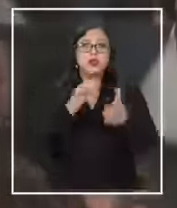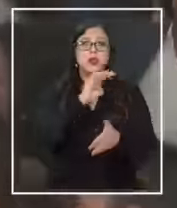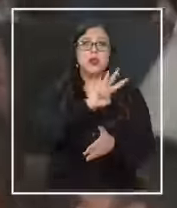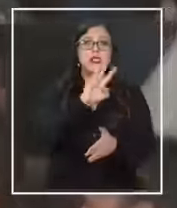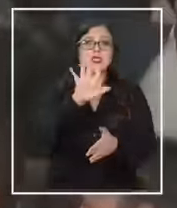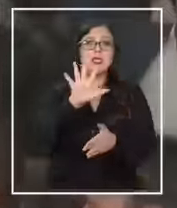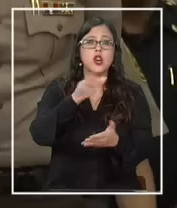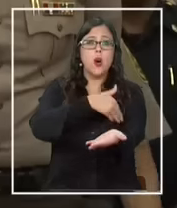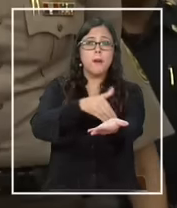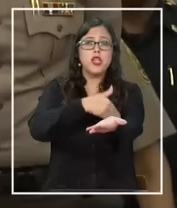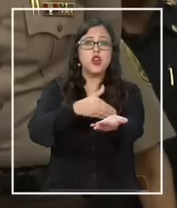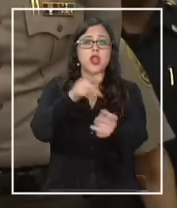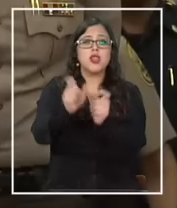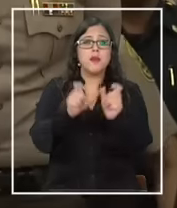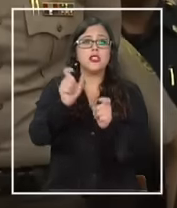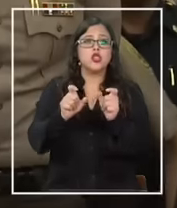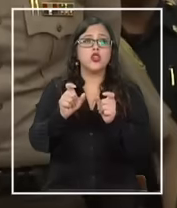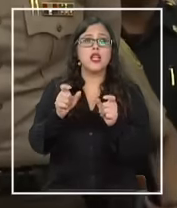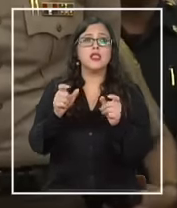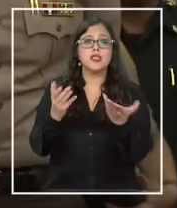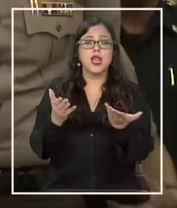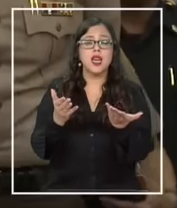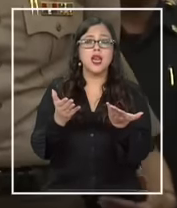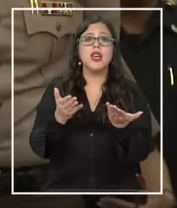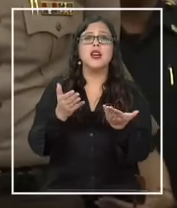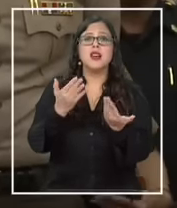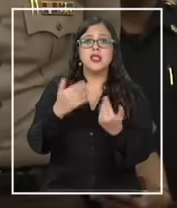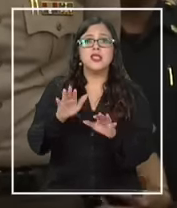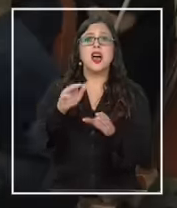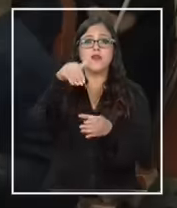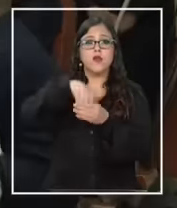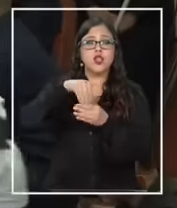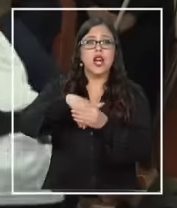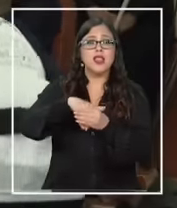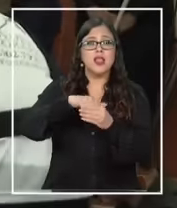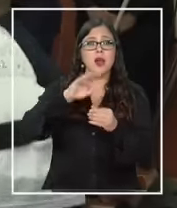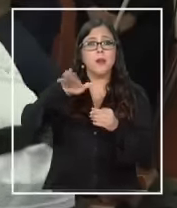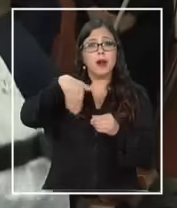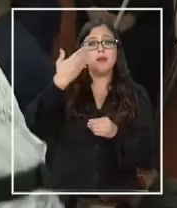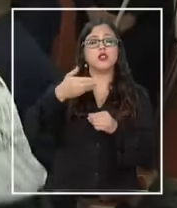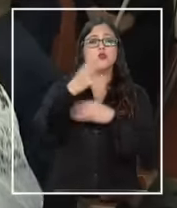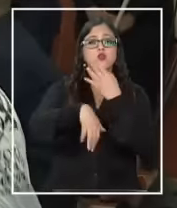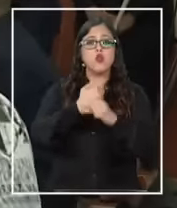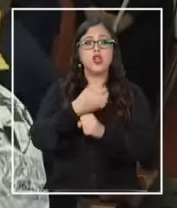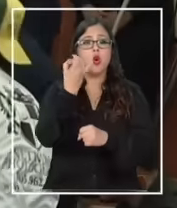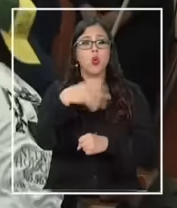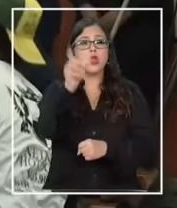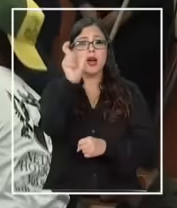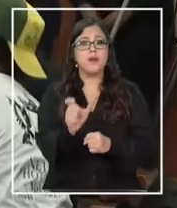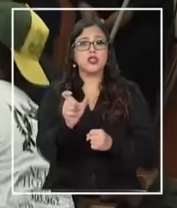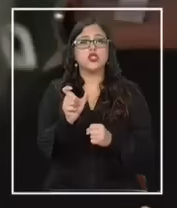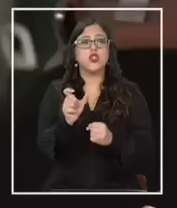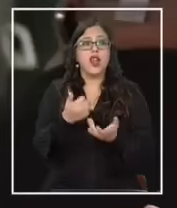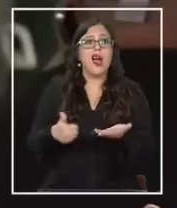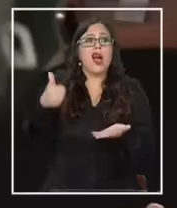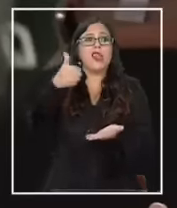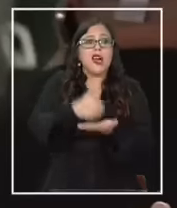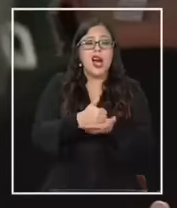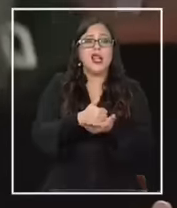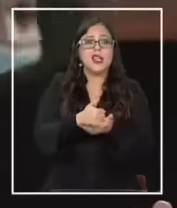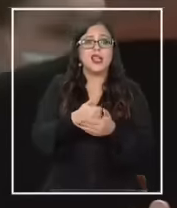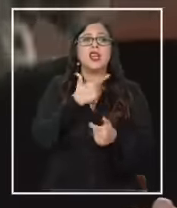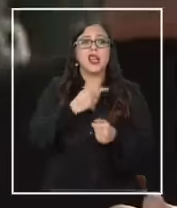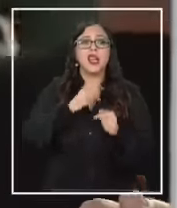latinos habilitados para las elecciones del próximo año en donde él es el único alcalde que aspira a la presidencia. Una posición que